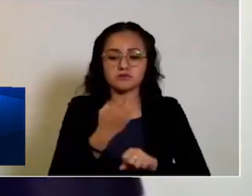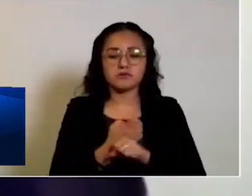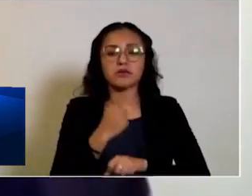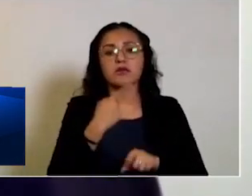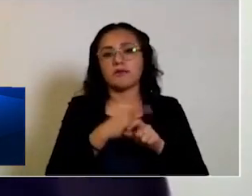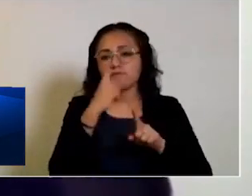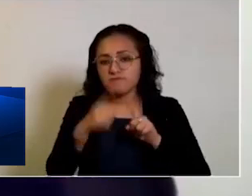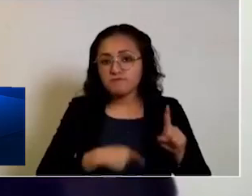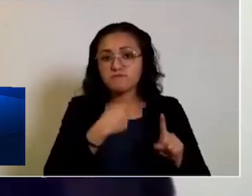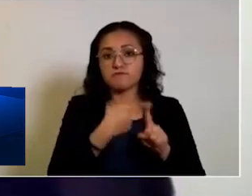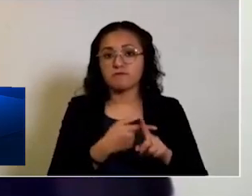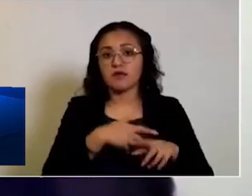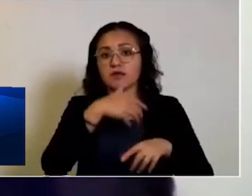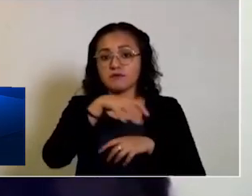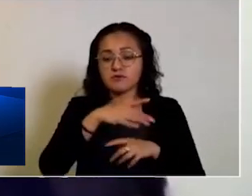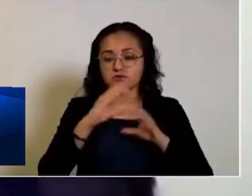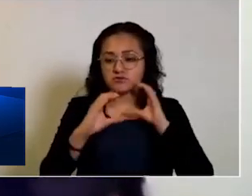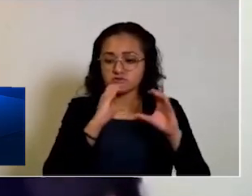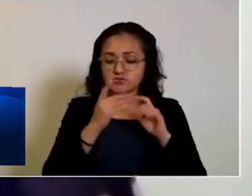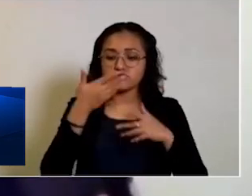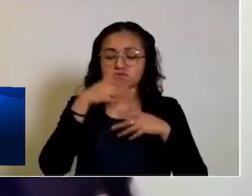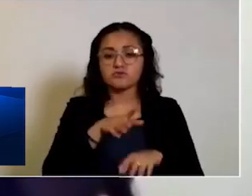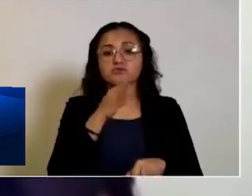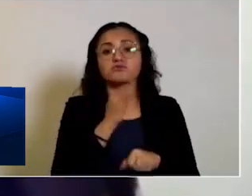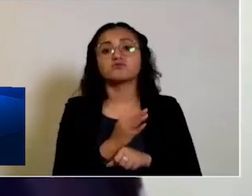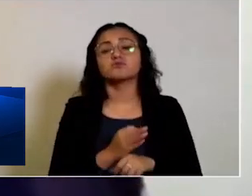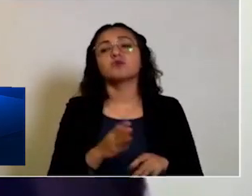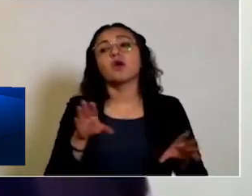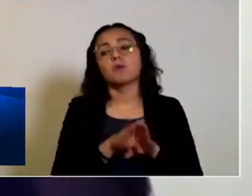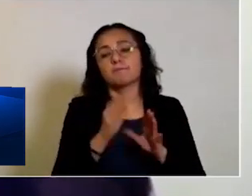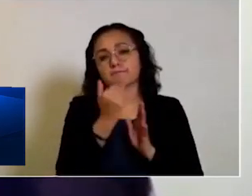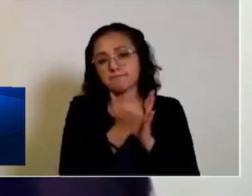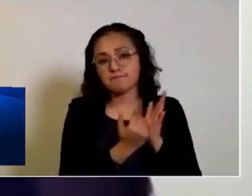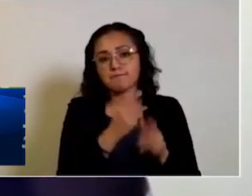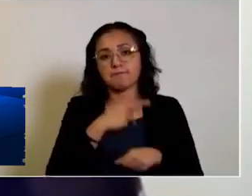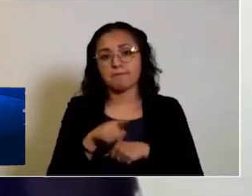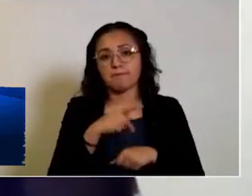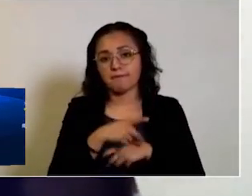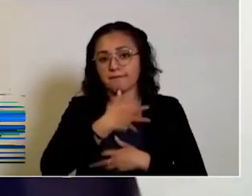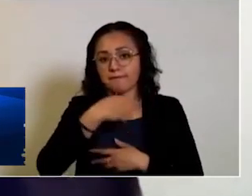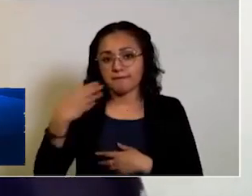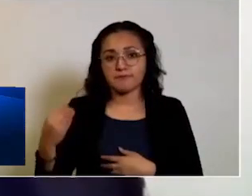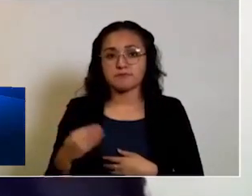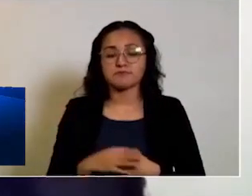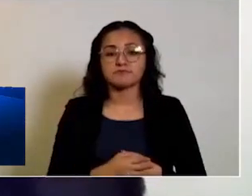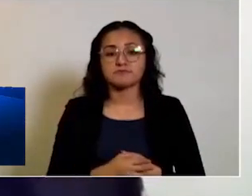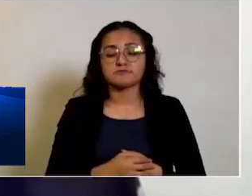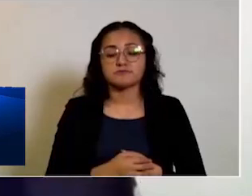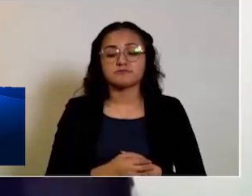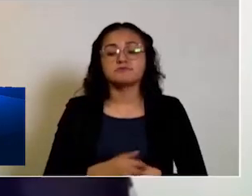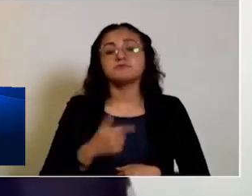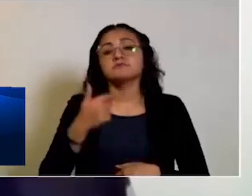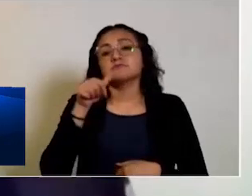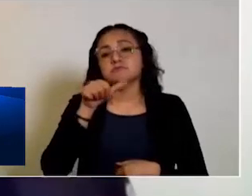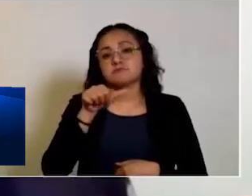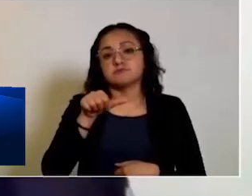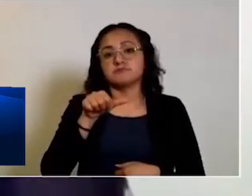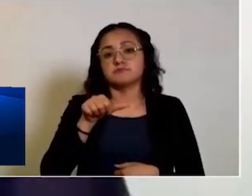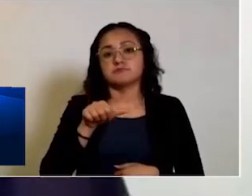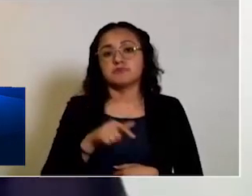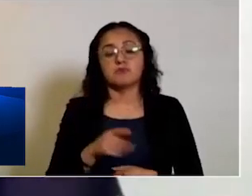reforzará la campaña de comunicación sobre medidas sanitarias para disminuir el riesgo de contagio. Décimo sexto,